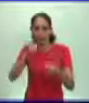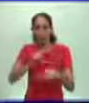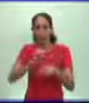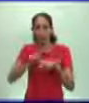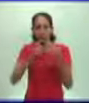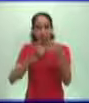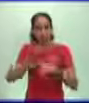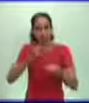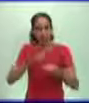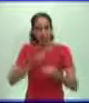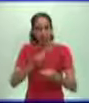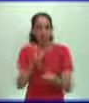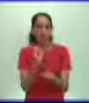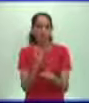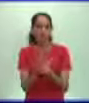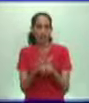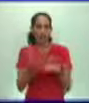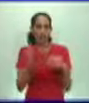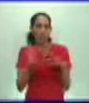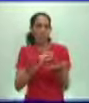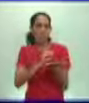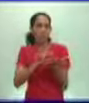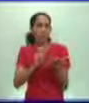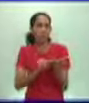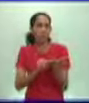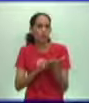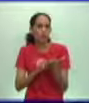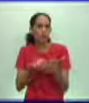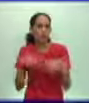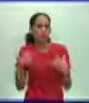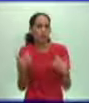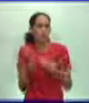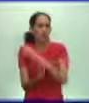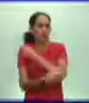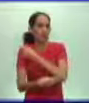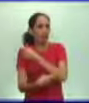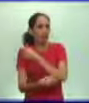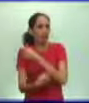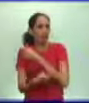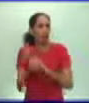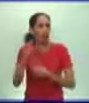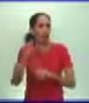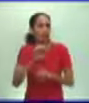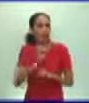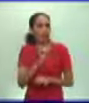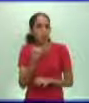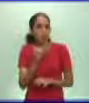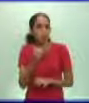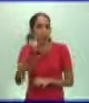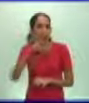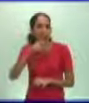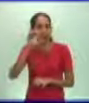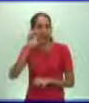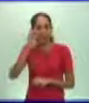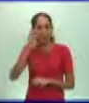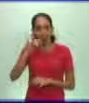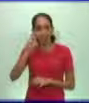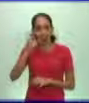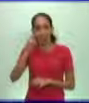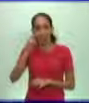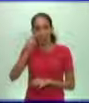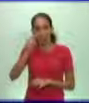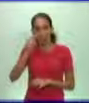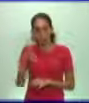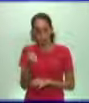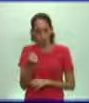que se inició precisamente a partir del año 1524. Y que esa Gran Guerra Campesina, muchachos, motivado precisamente por